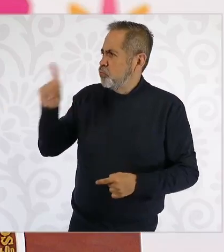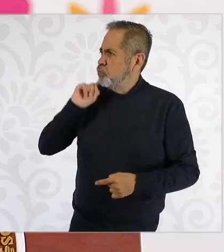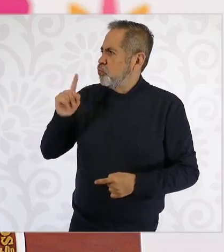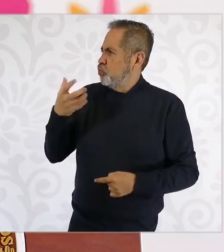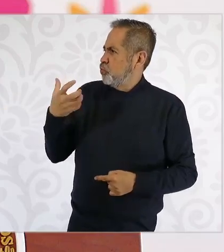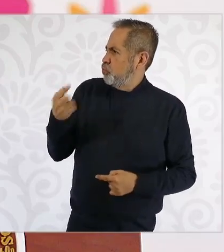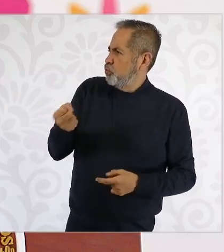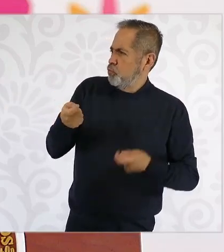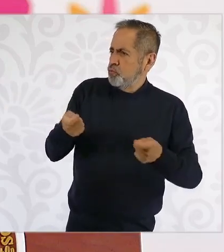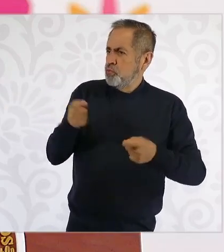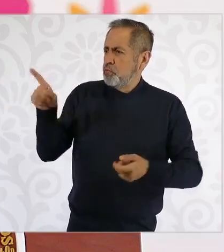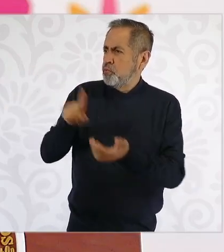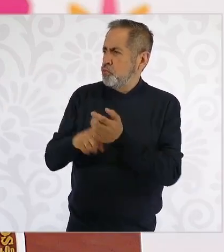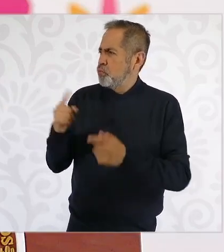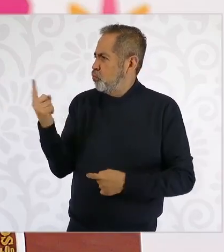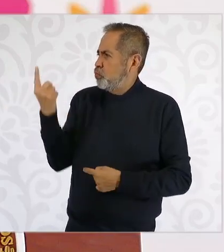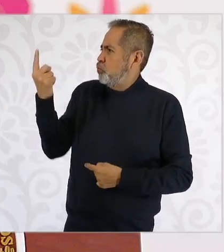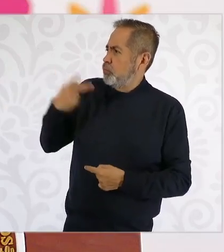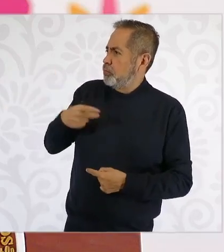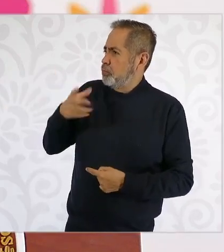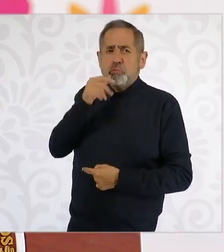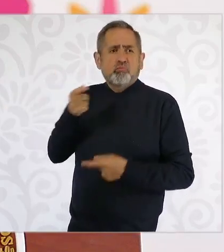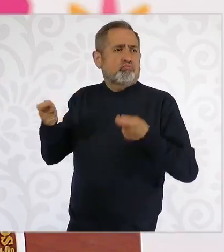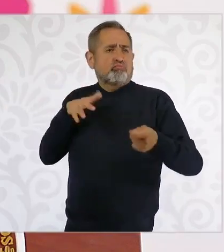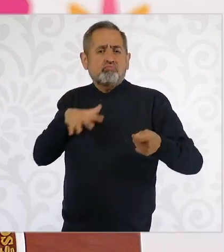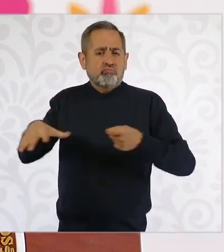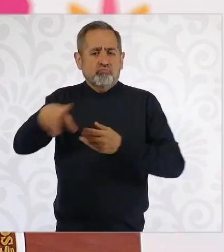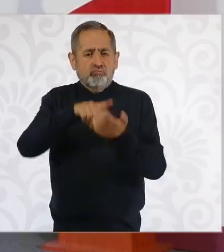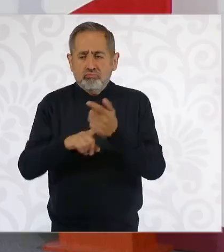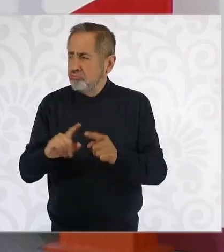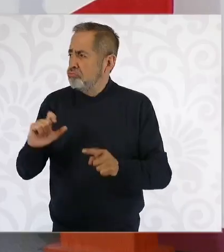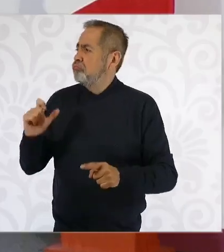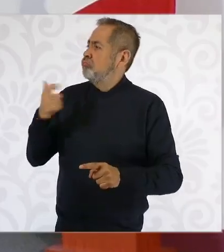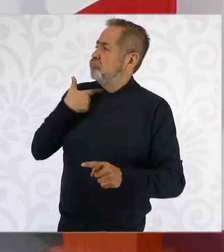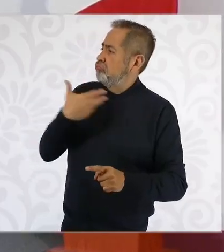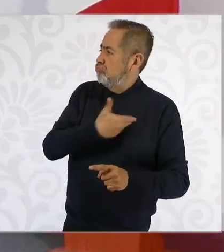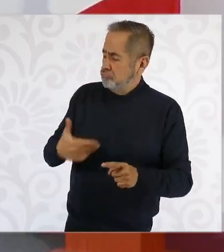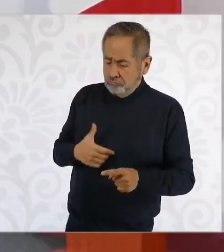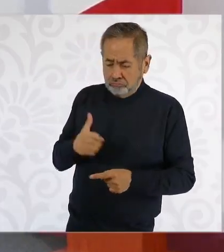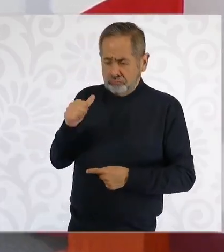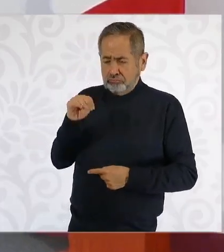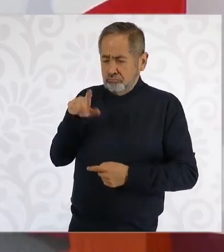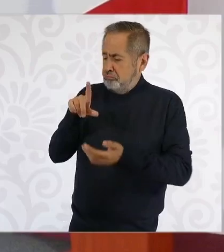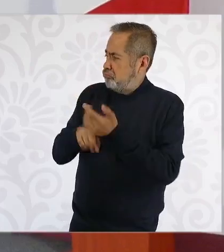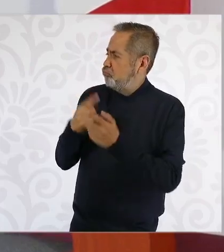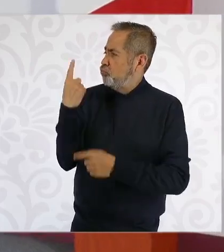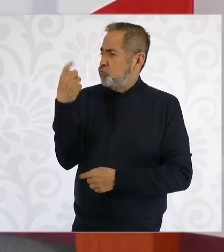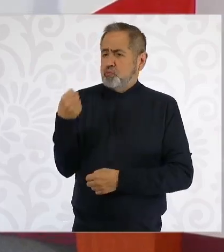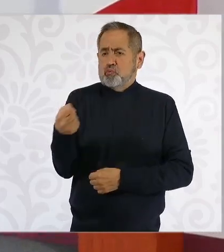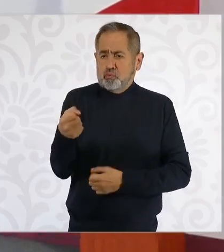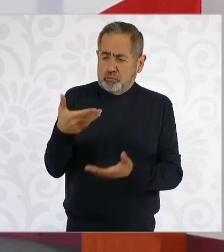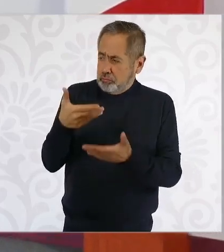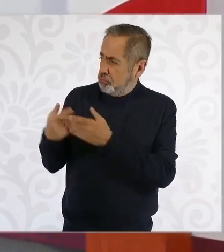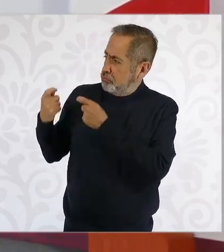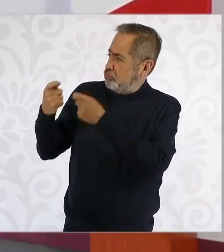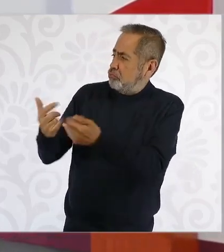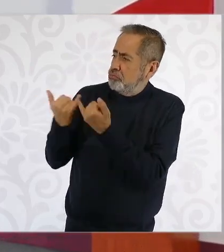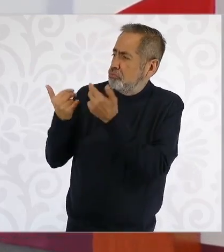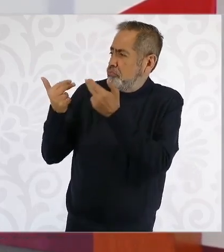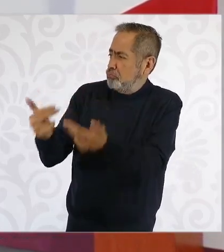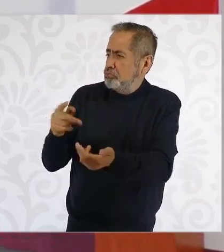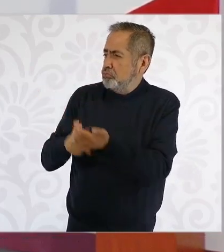en contra del poder unipersonal que ejerció el presidente López Obrador y que ahora quiere ejercer la presidenta.